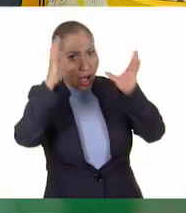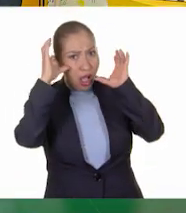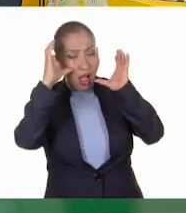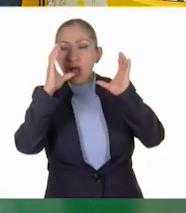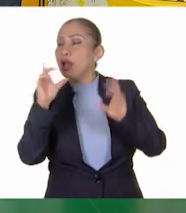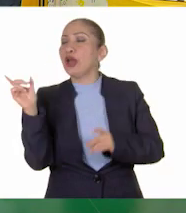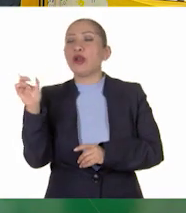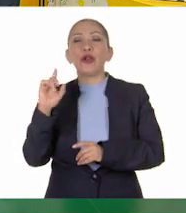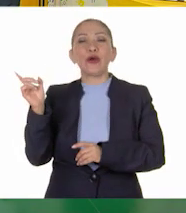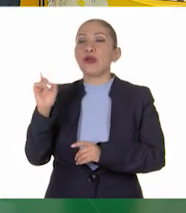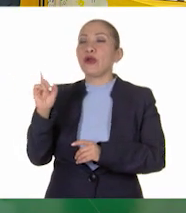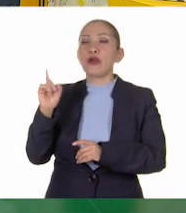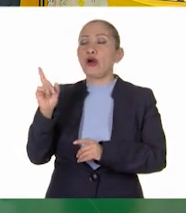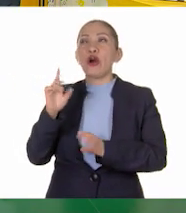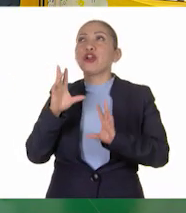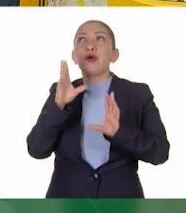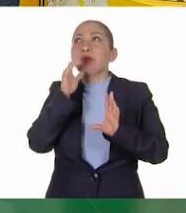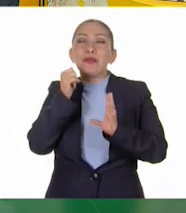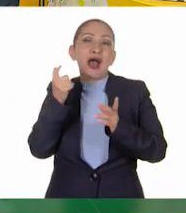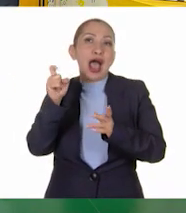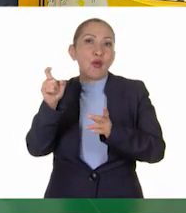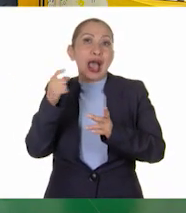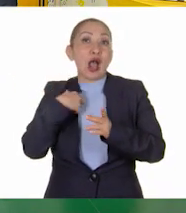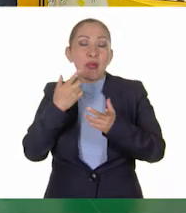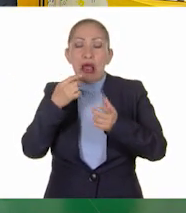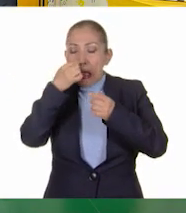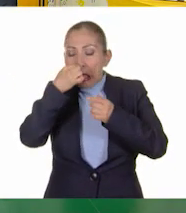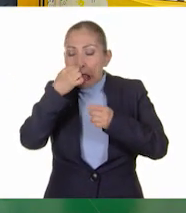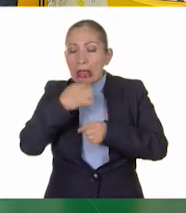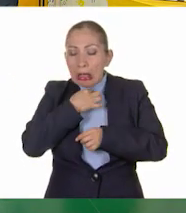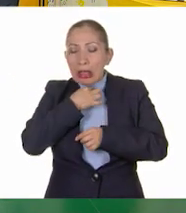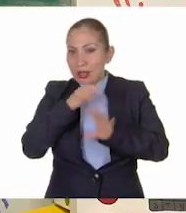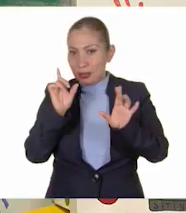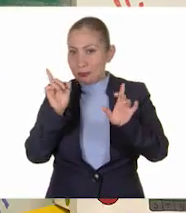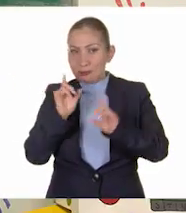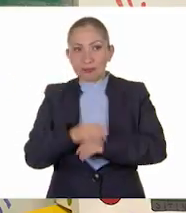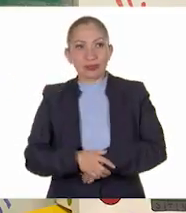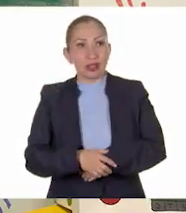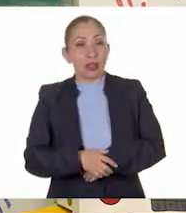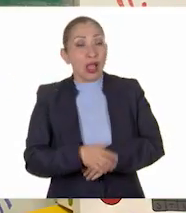No, no, no, no. No podríamos hacer esto. Nos refriaríamos, ¿verdad? Sí.